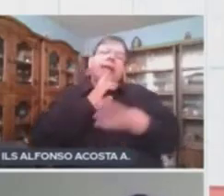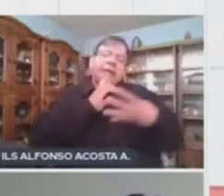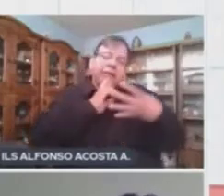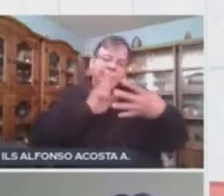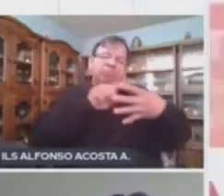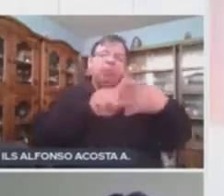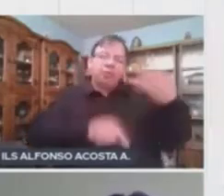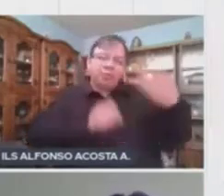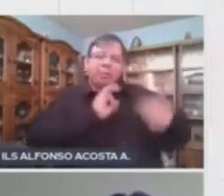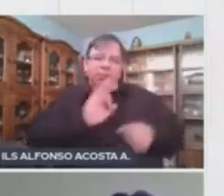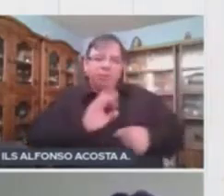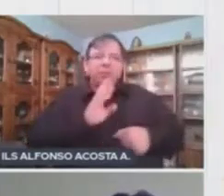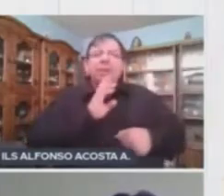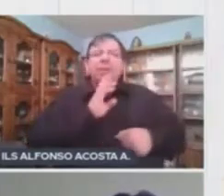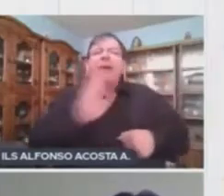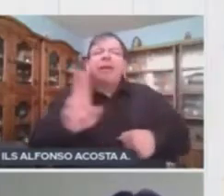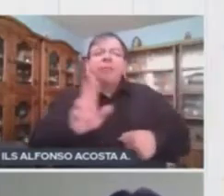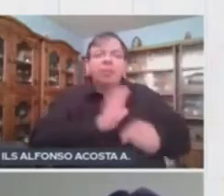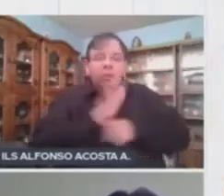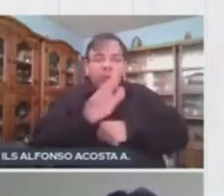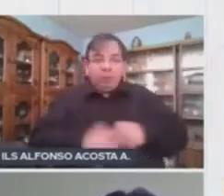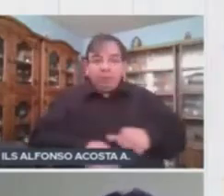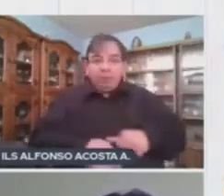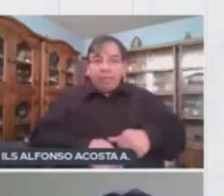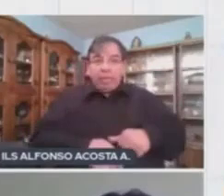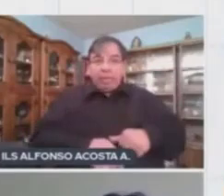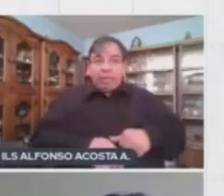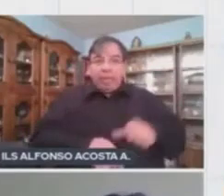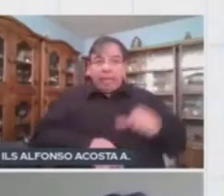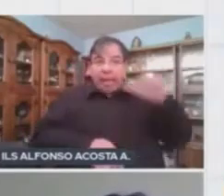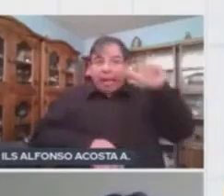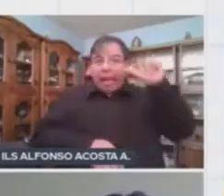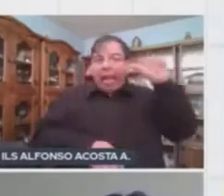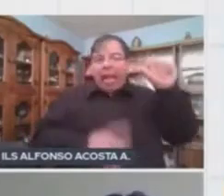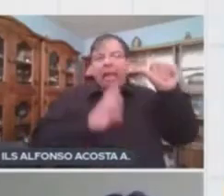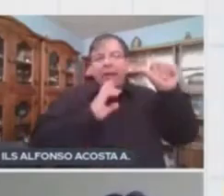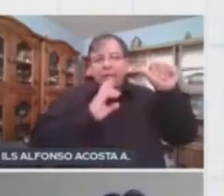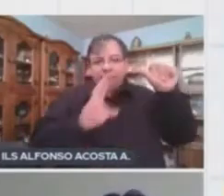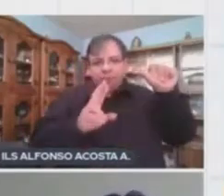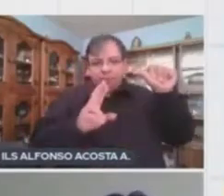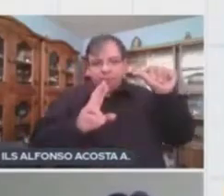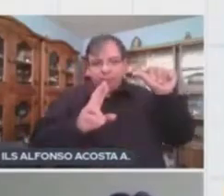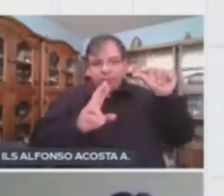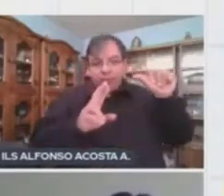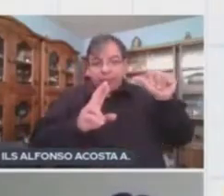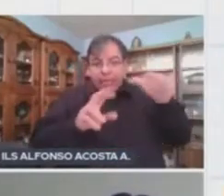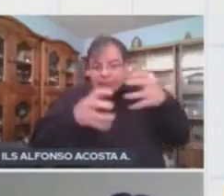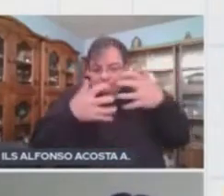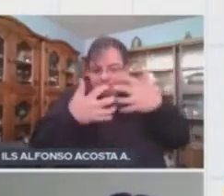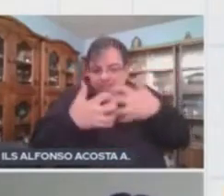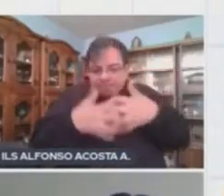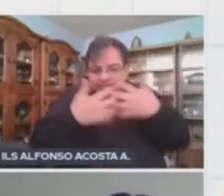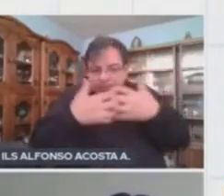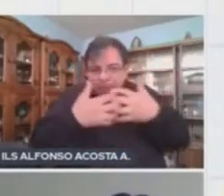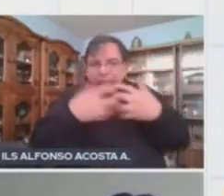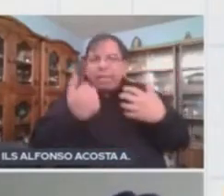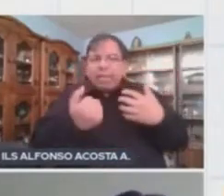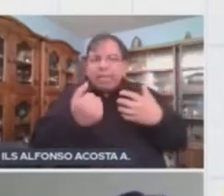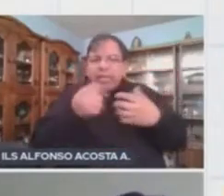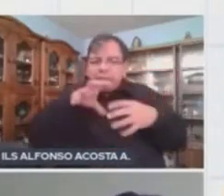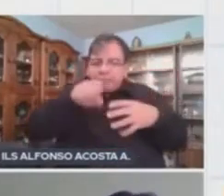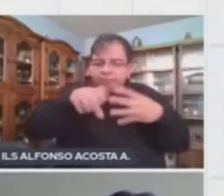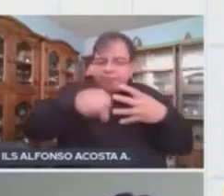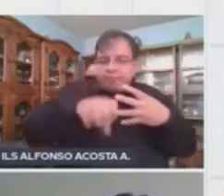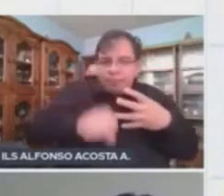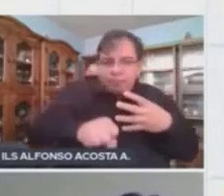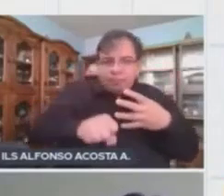Vamos a ver la respuesta. La respuesta es el inciso A, los productores y los consumidores. Y